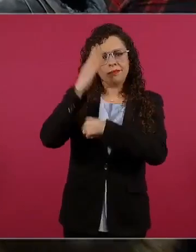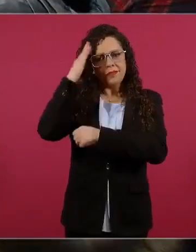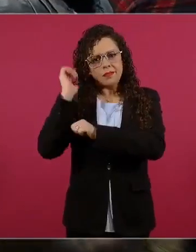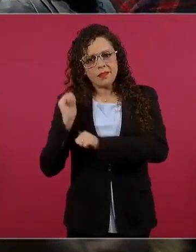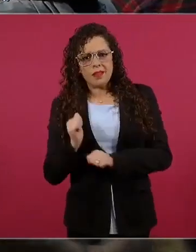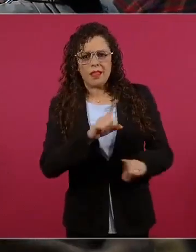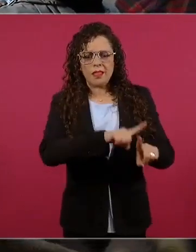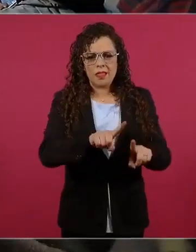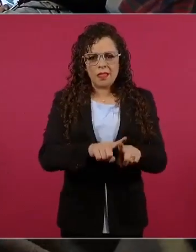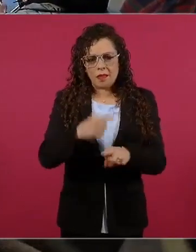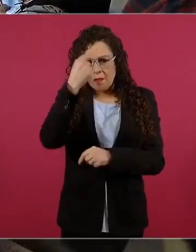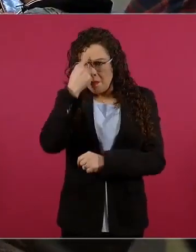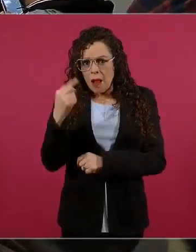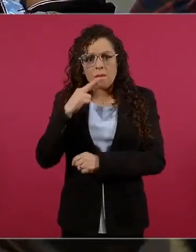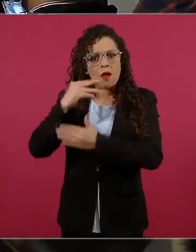encuentros,